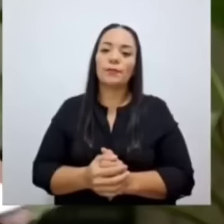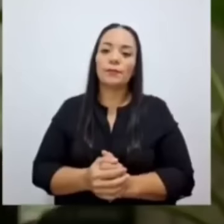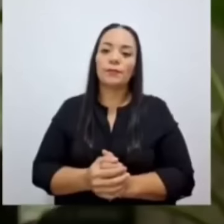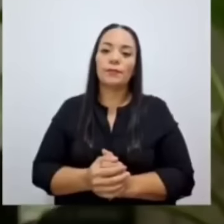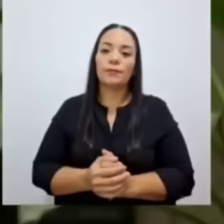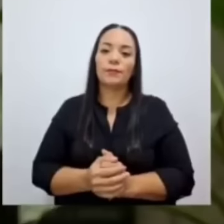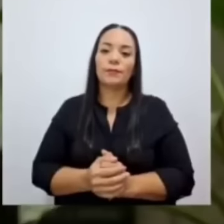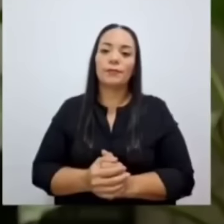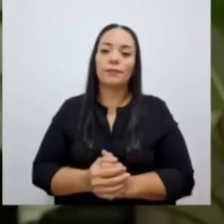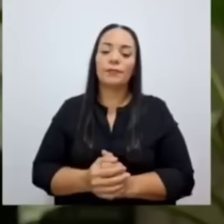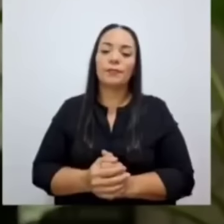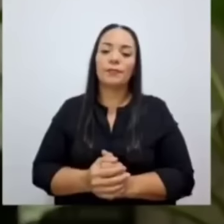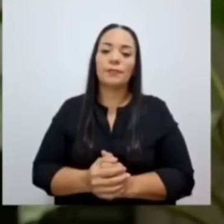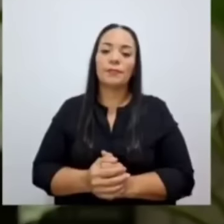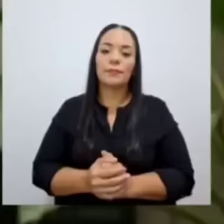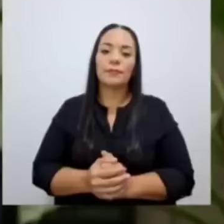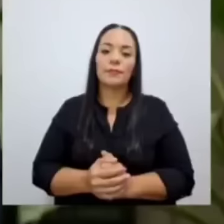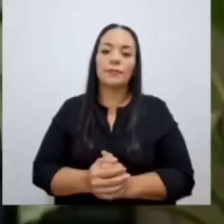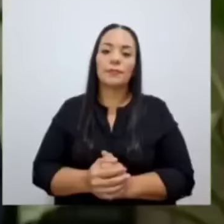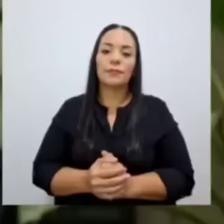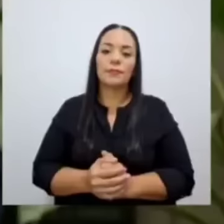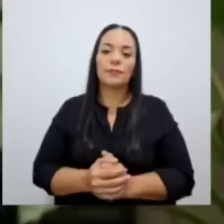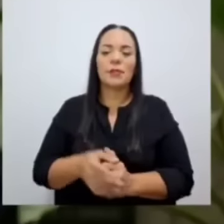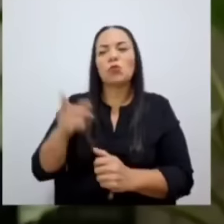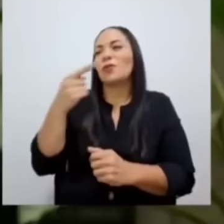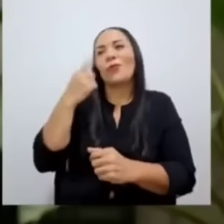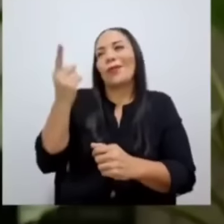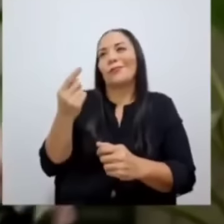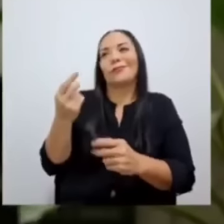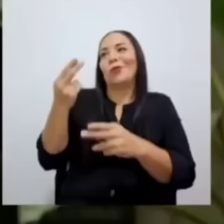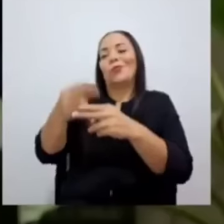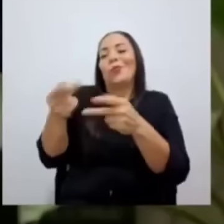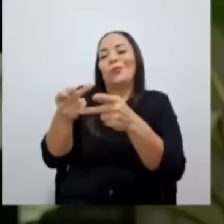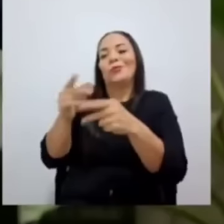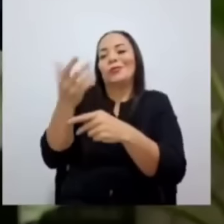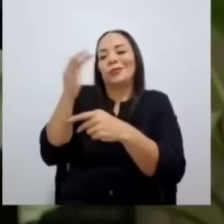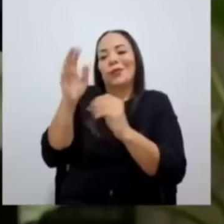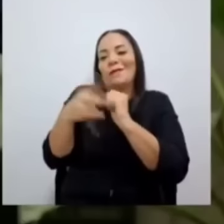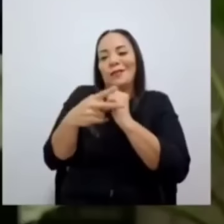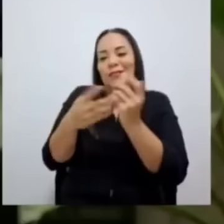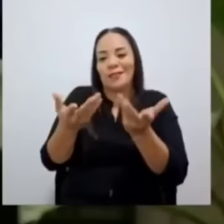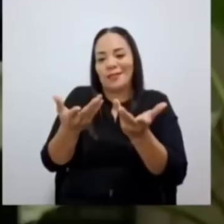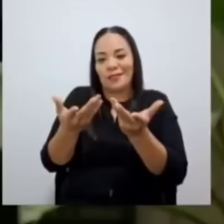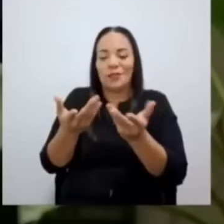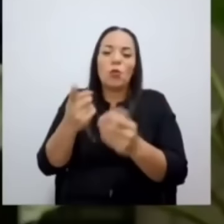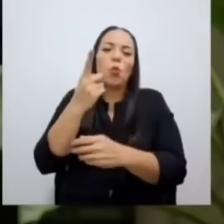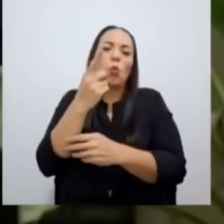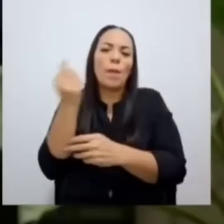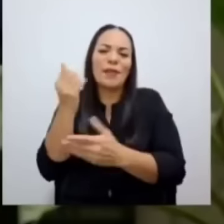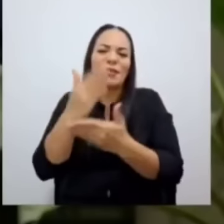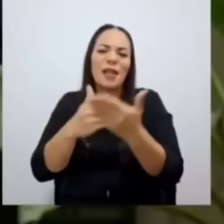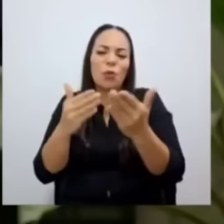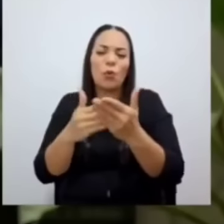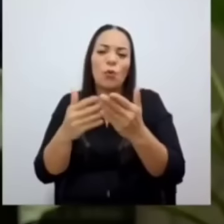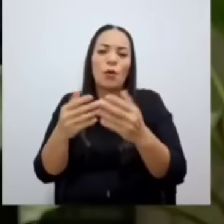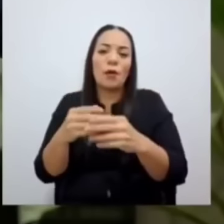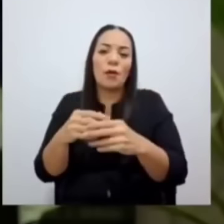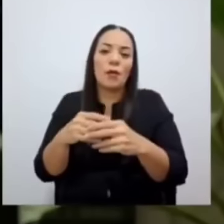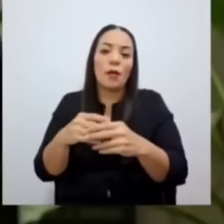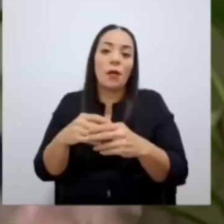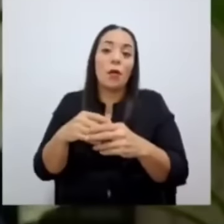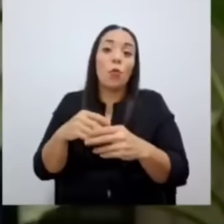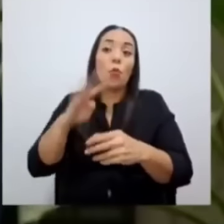es, bueno, y usted lo dijo, la nombró 19 veces y en un mes o algo así, le cuadriplicó el